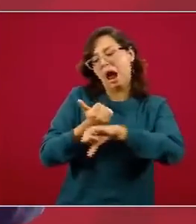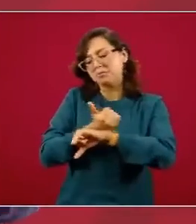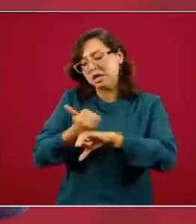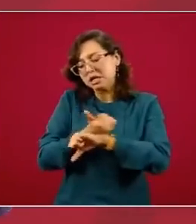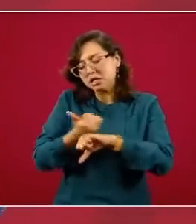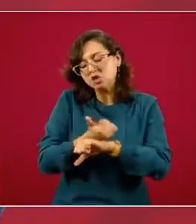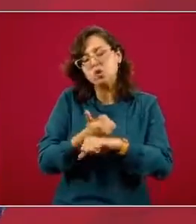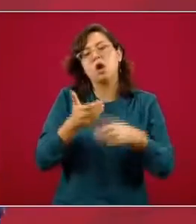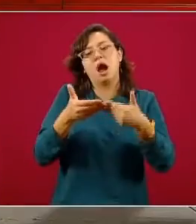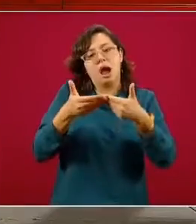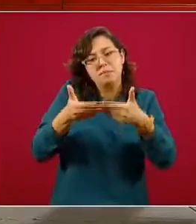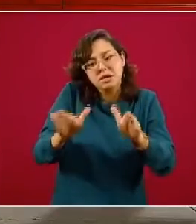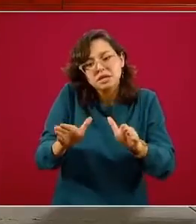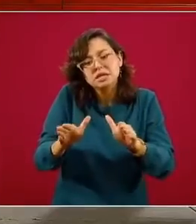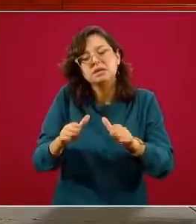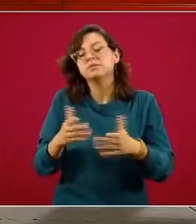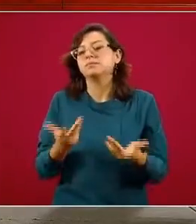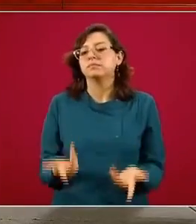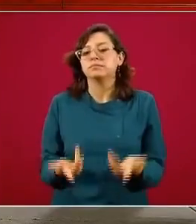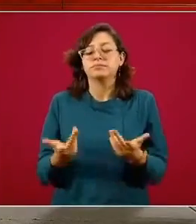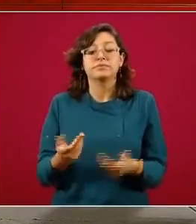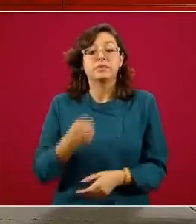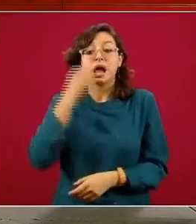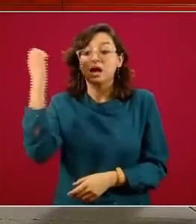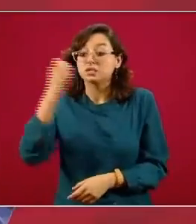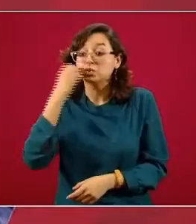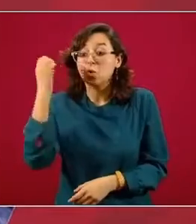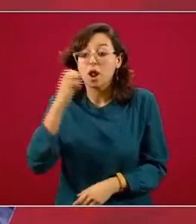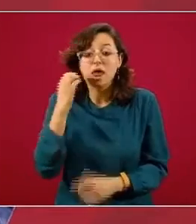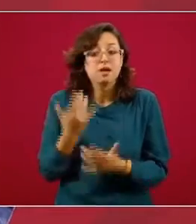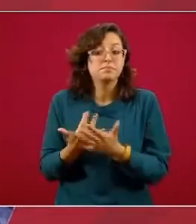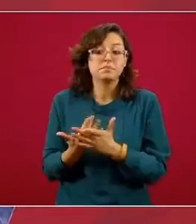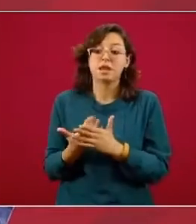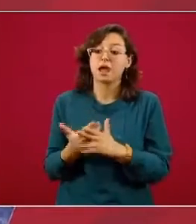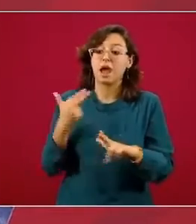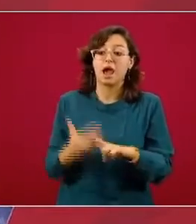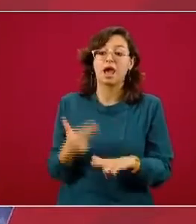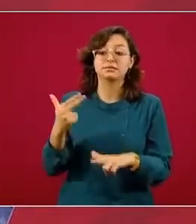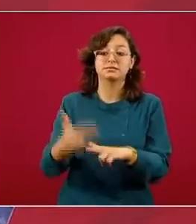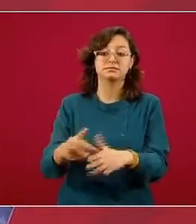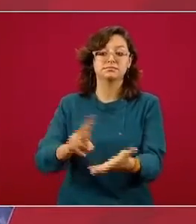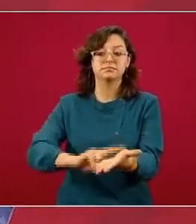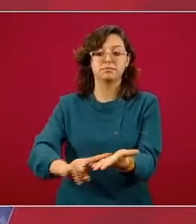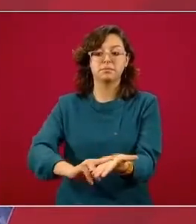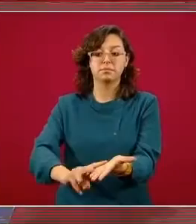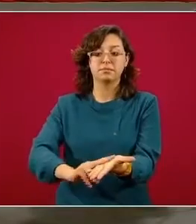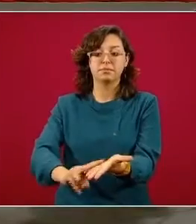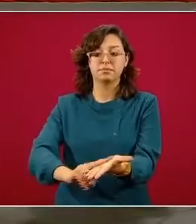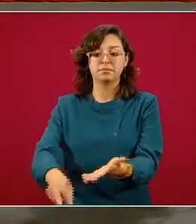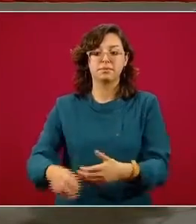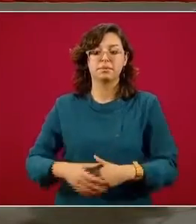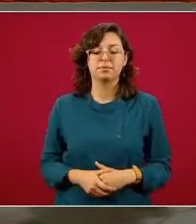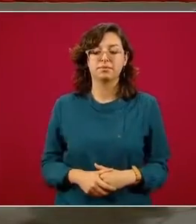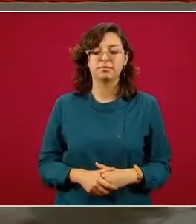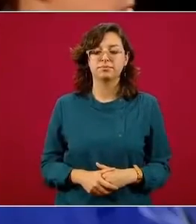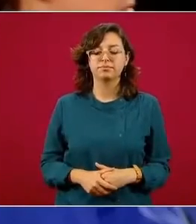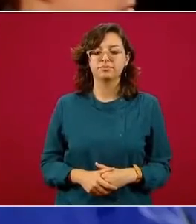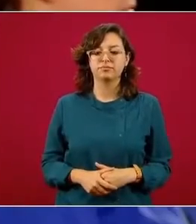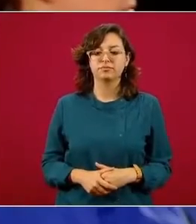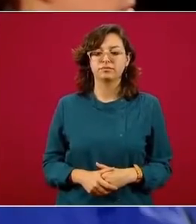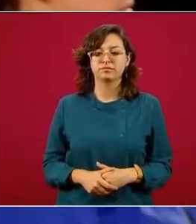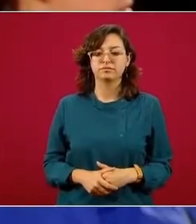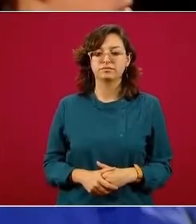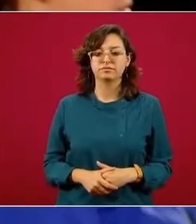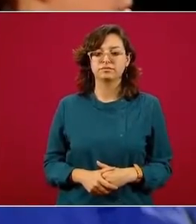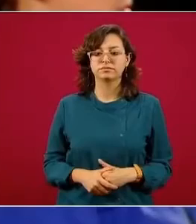abrir otras y todo el sistema nacional educativo sólo abrirá en color verde ¿cuáles son las consecuencias de que